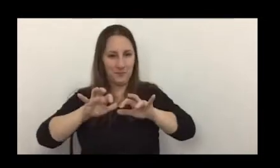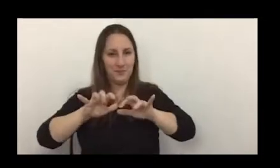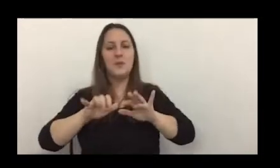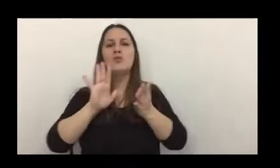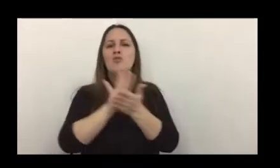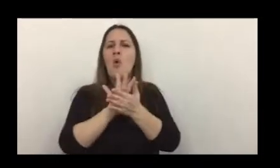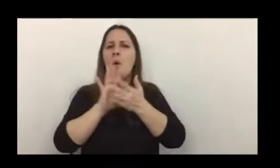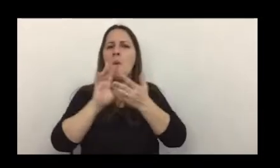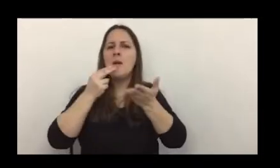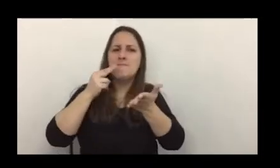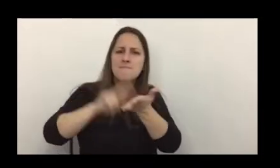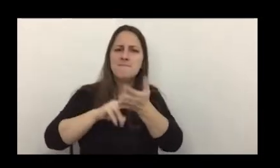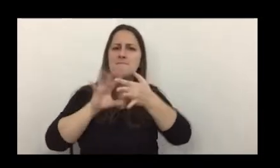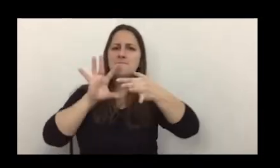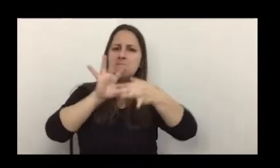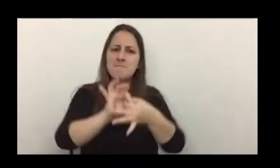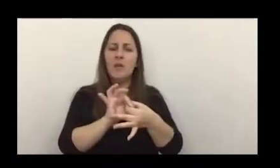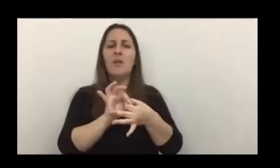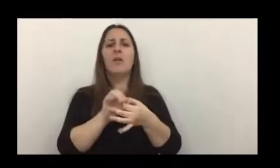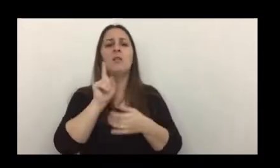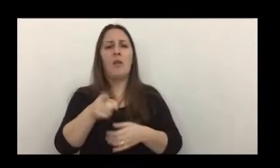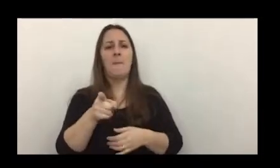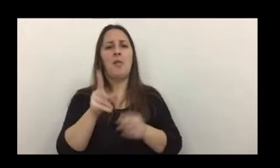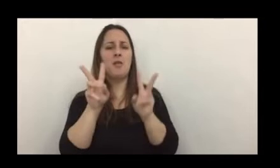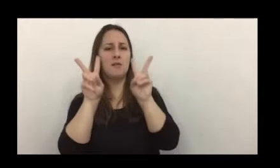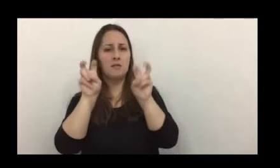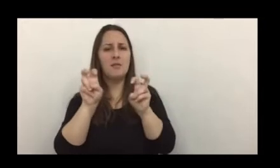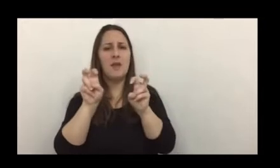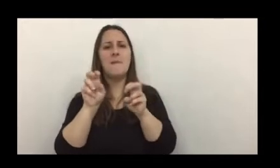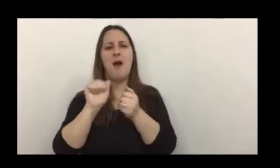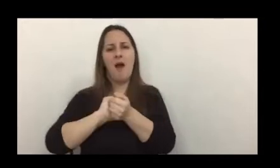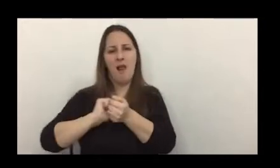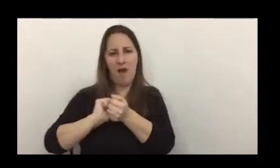criptomonedas, y su vinculación con el delito de lavado.